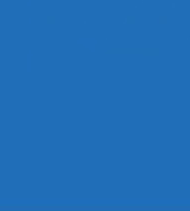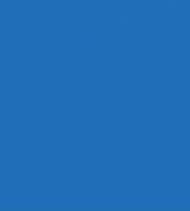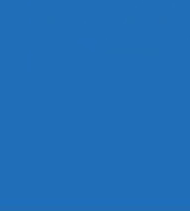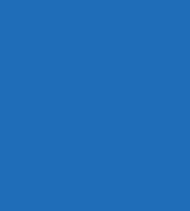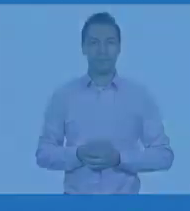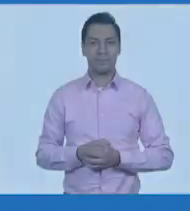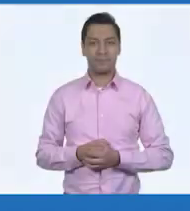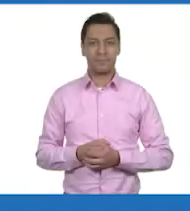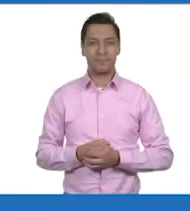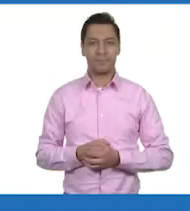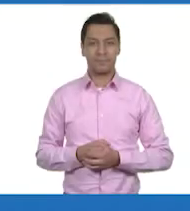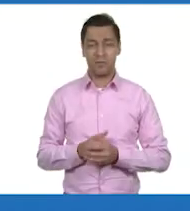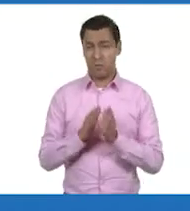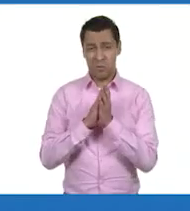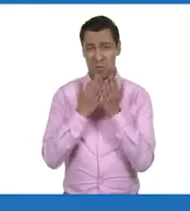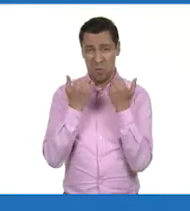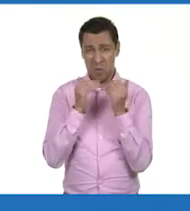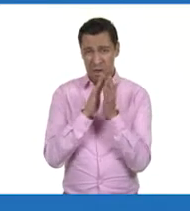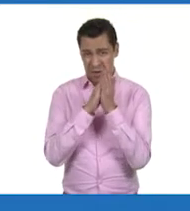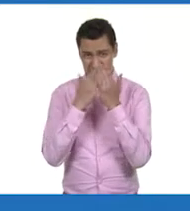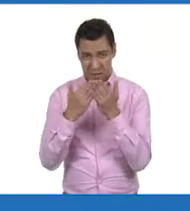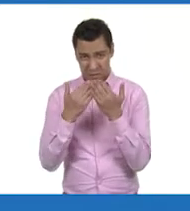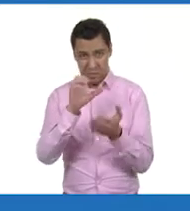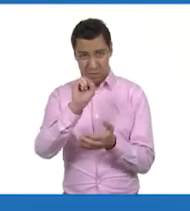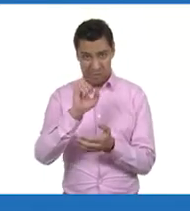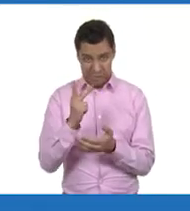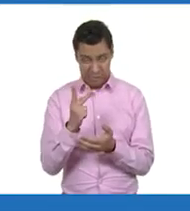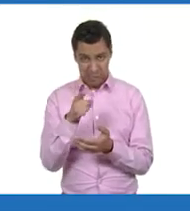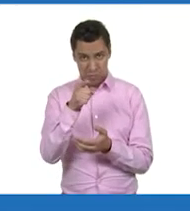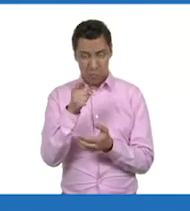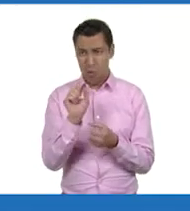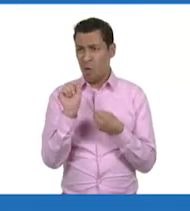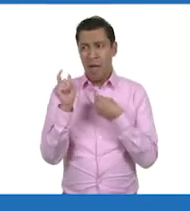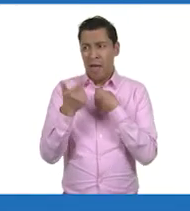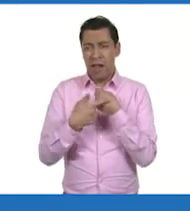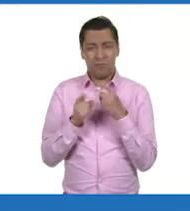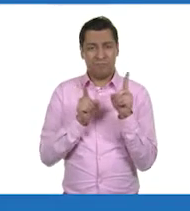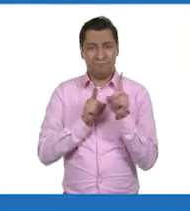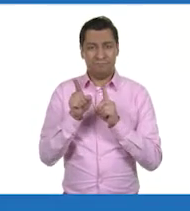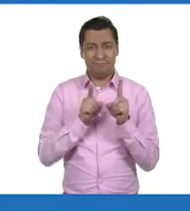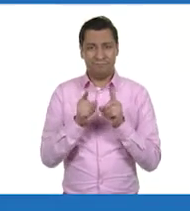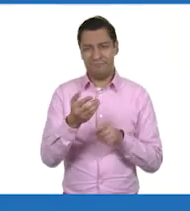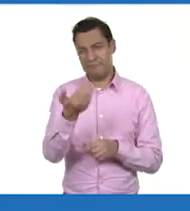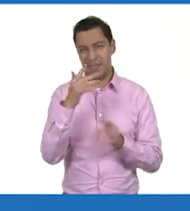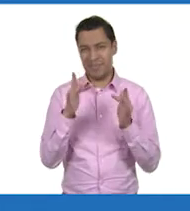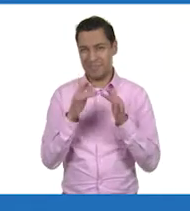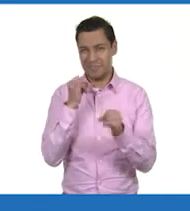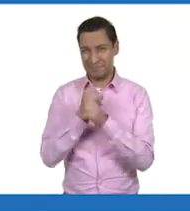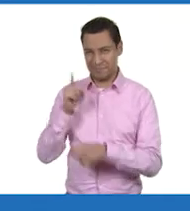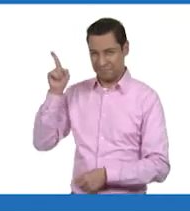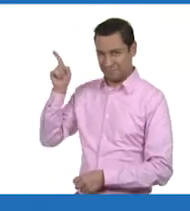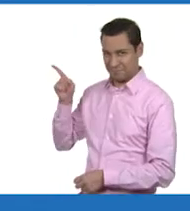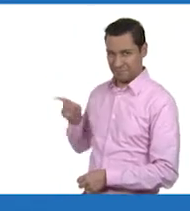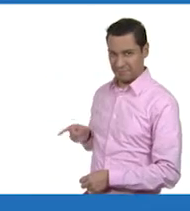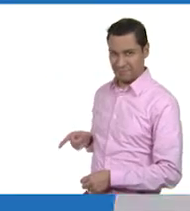Si no tienes tus libros de texto o necesitas ayuda para resolver tus dudas, contáctanos.